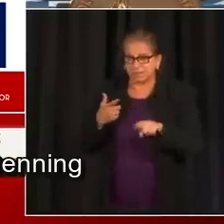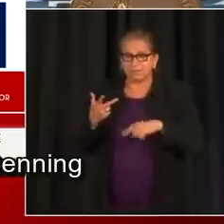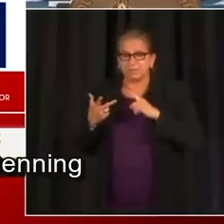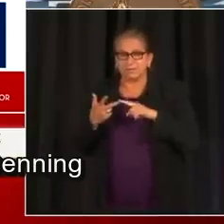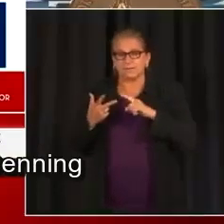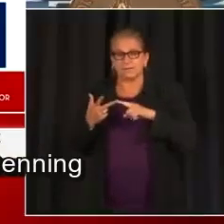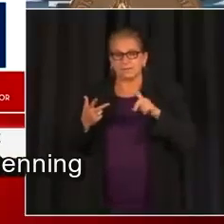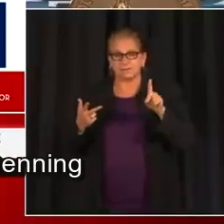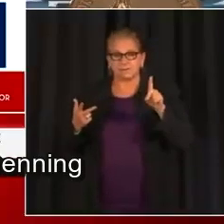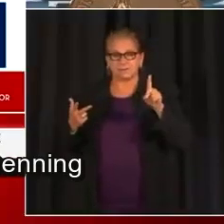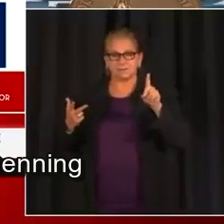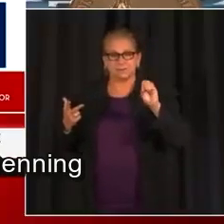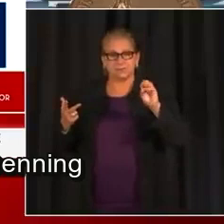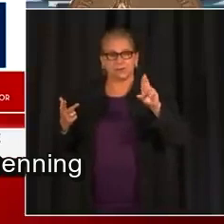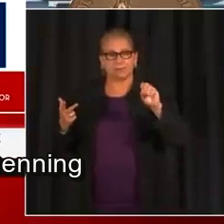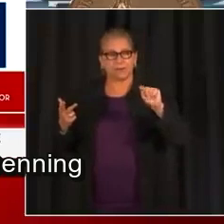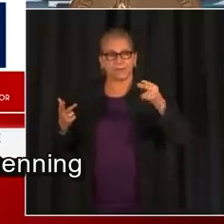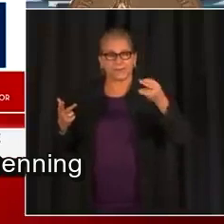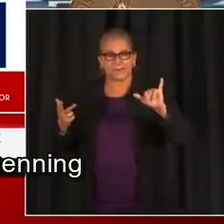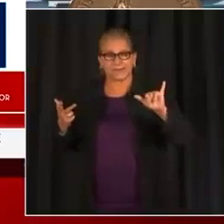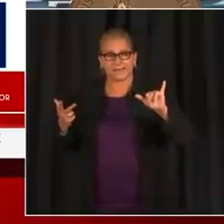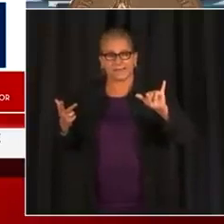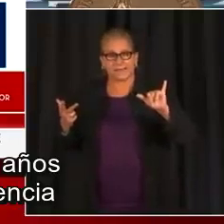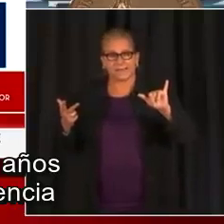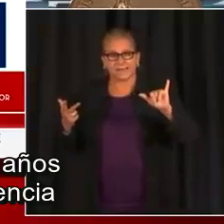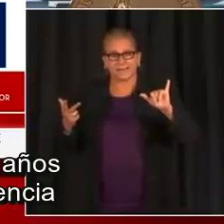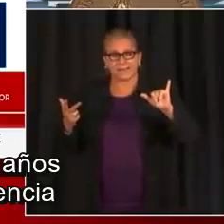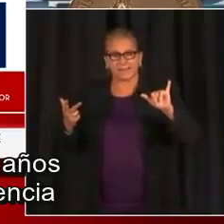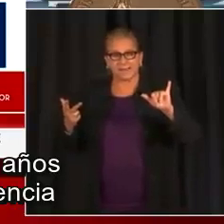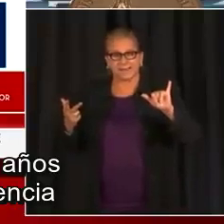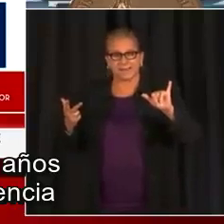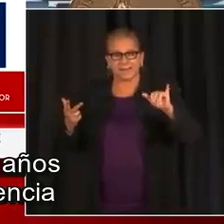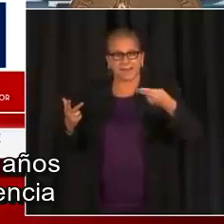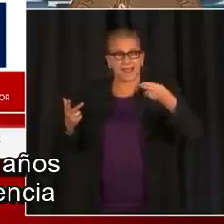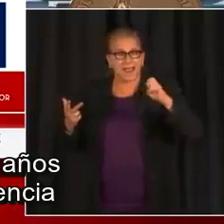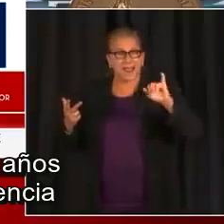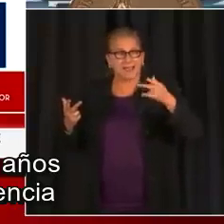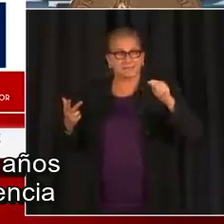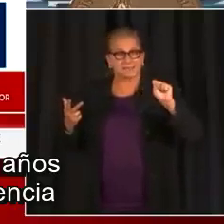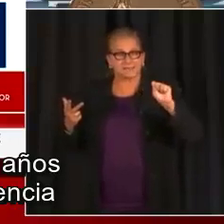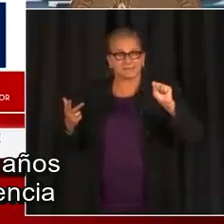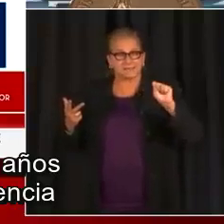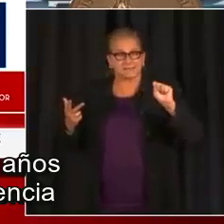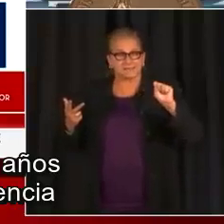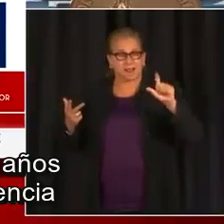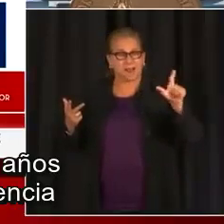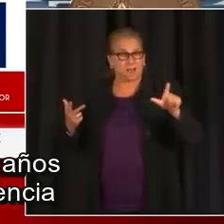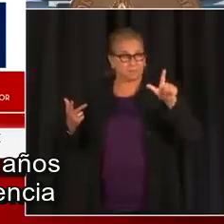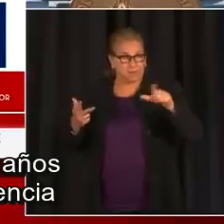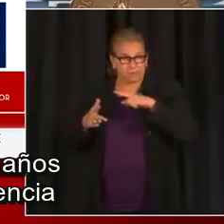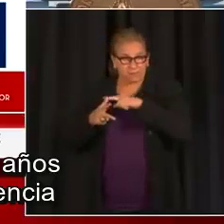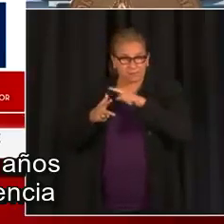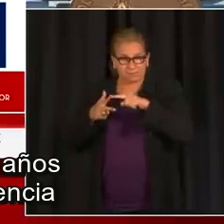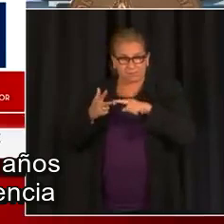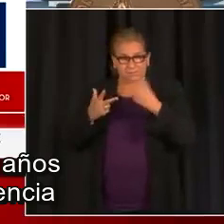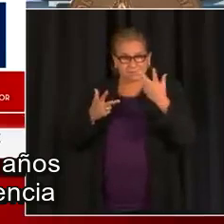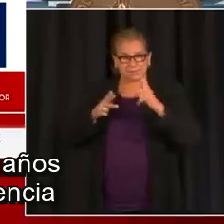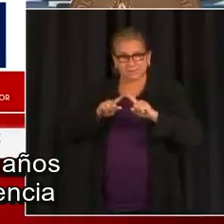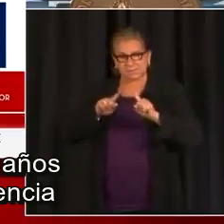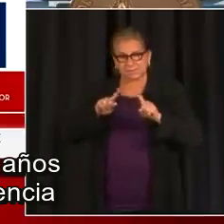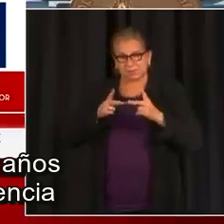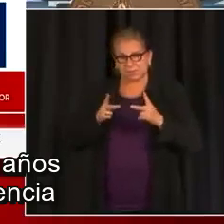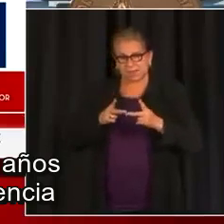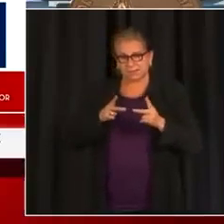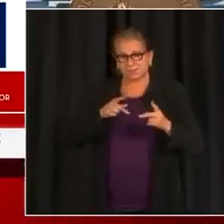biblioteca Dorothy Heights Benning, en la circunscripción 7. Los residentes del distrito que tengan 12 años o más que deben demostrar